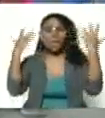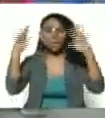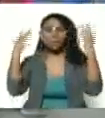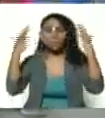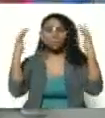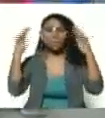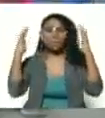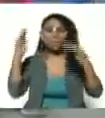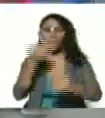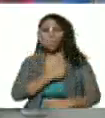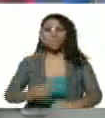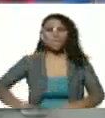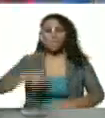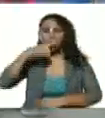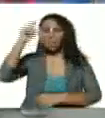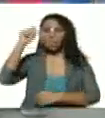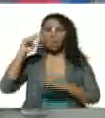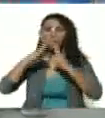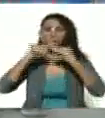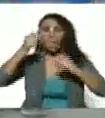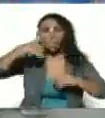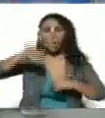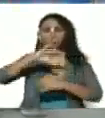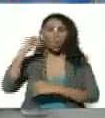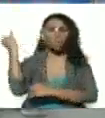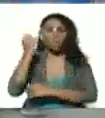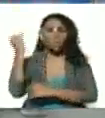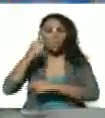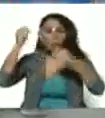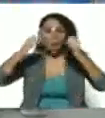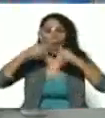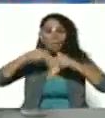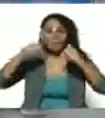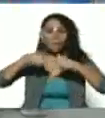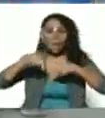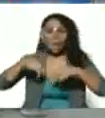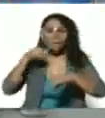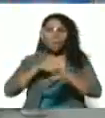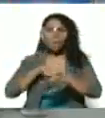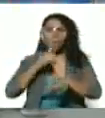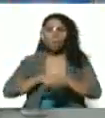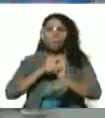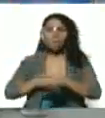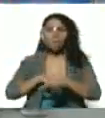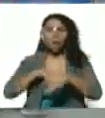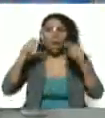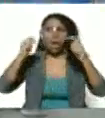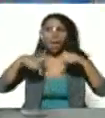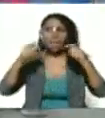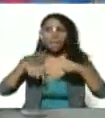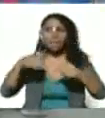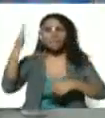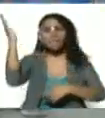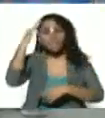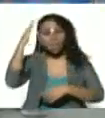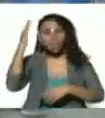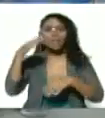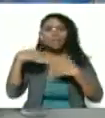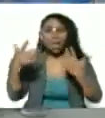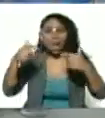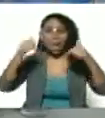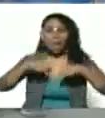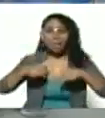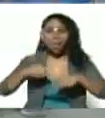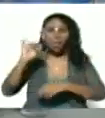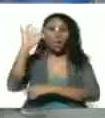moros todo el pueblo del junquito que se encuentre en este momento aquí sabe que estar aquí